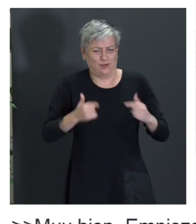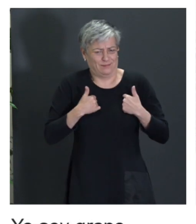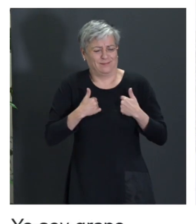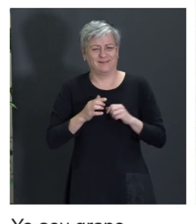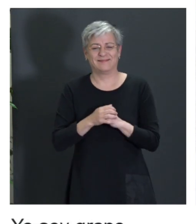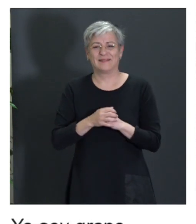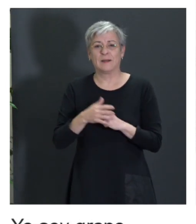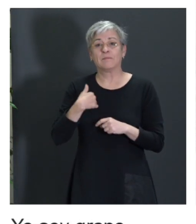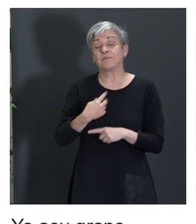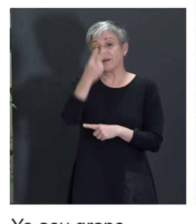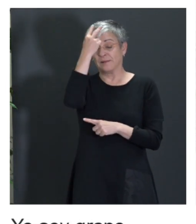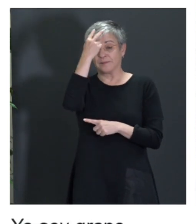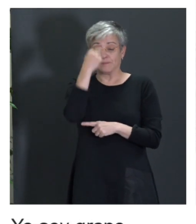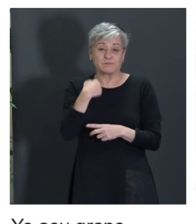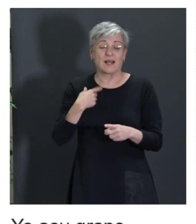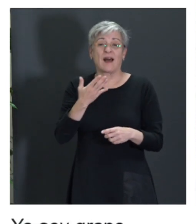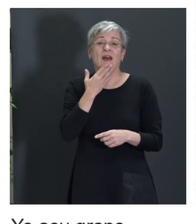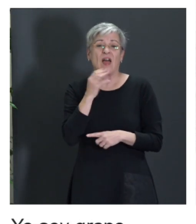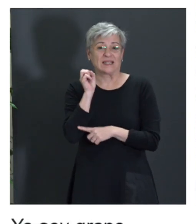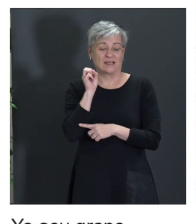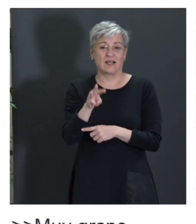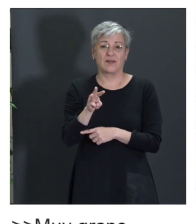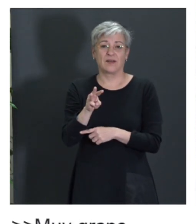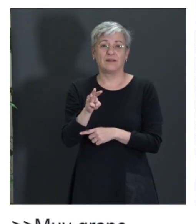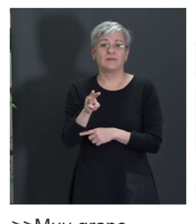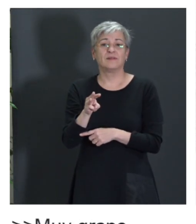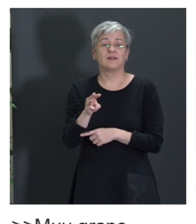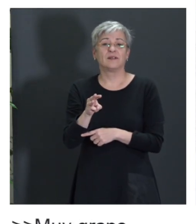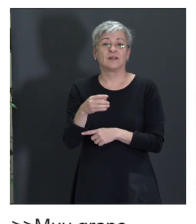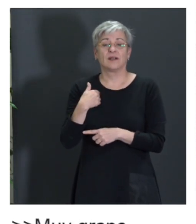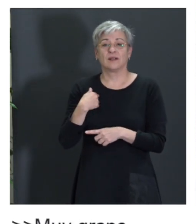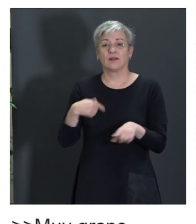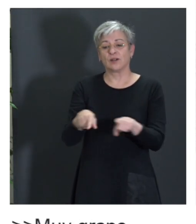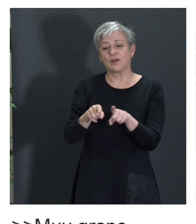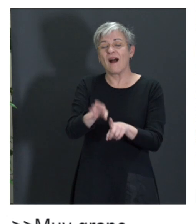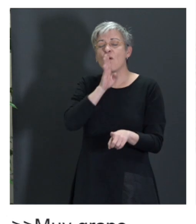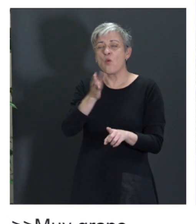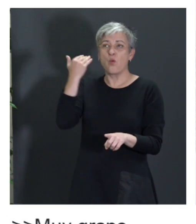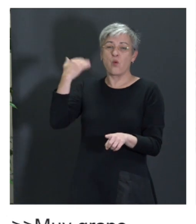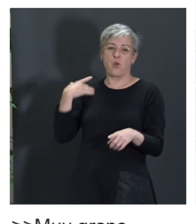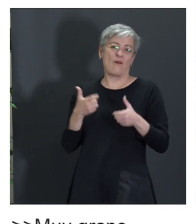A ver, yo he perdido la vista con 13 años y a mí me fascinaban los videojuegos.